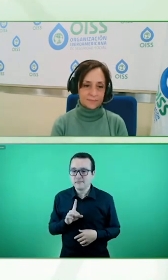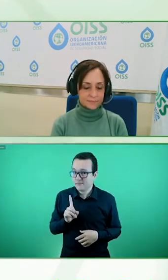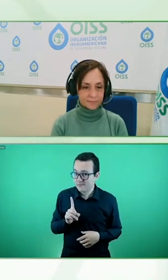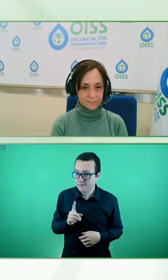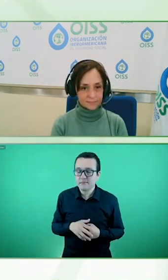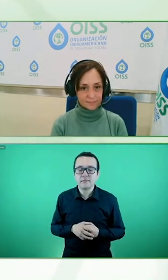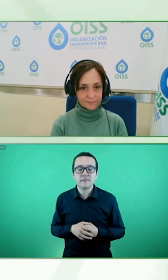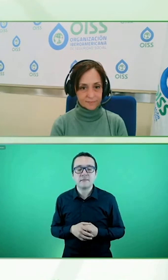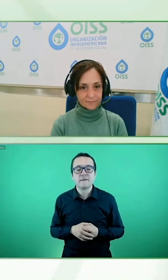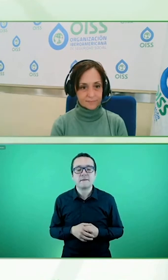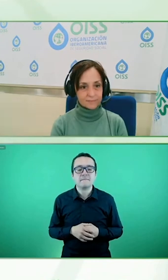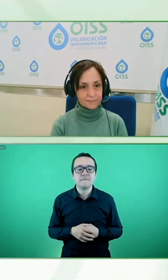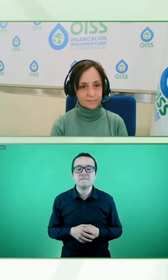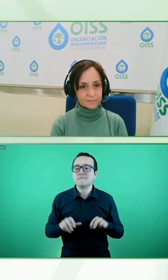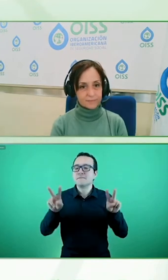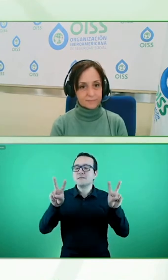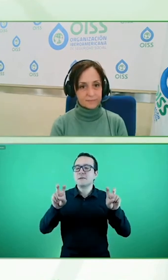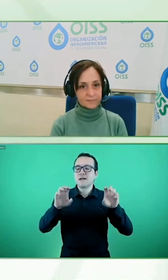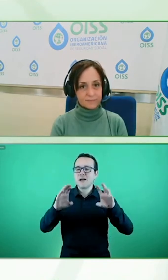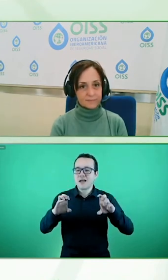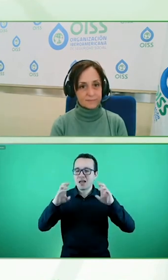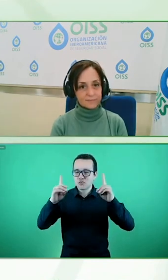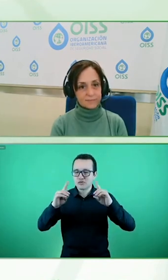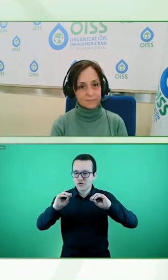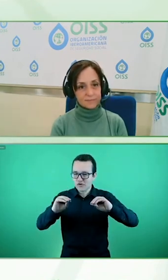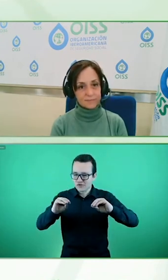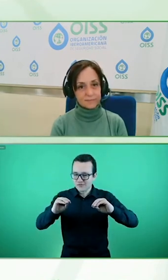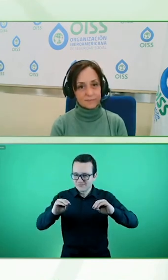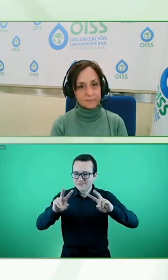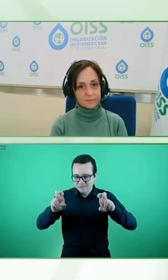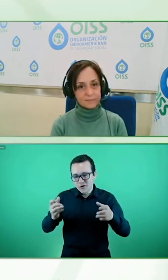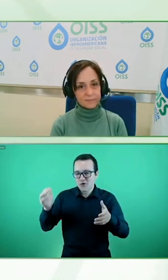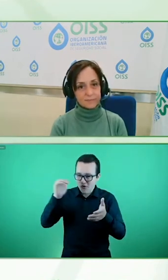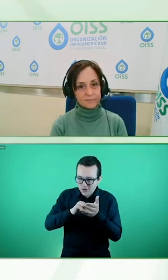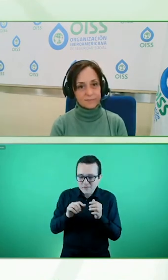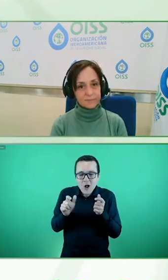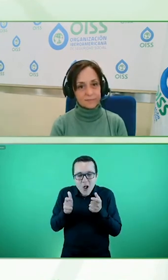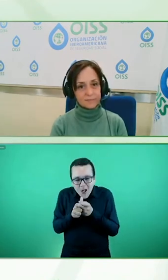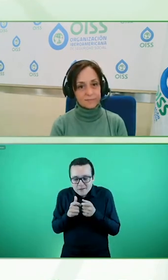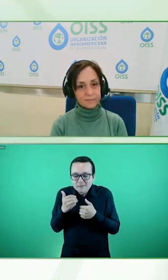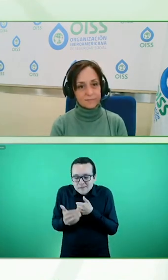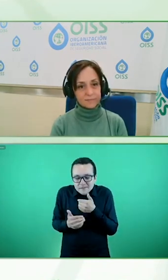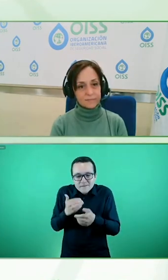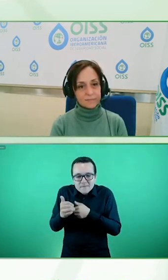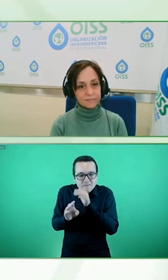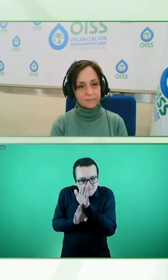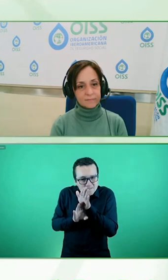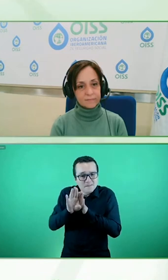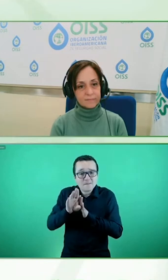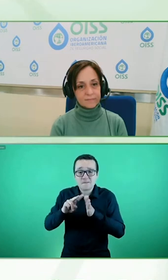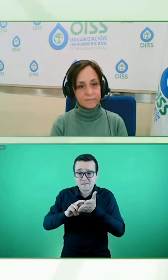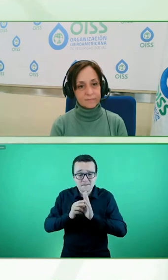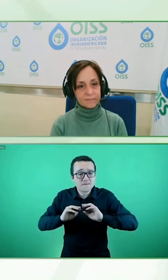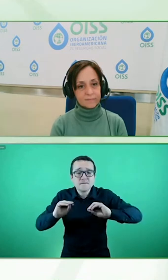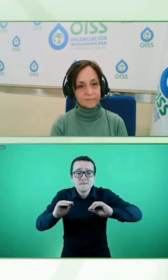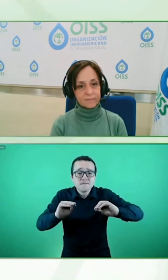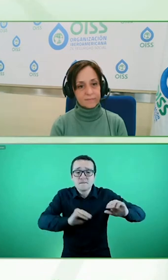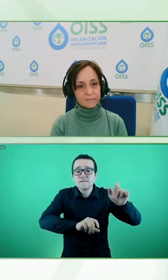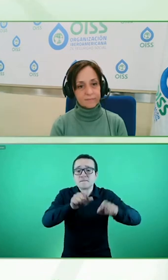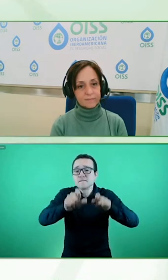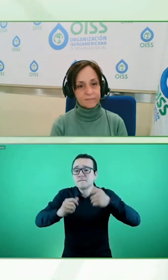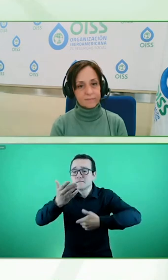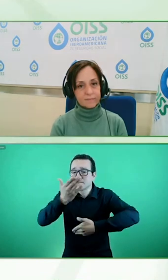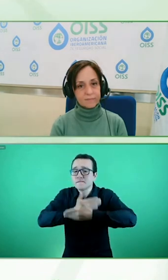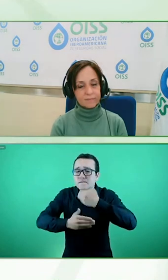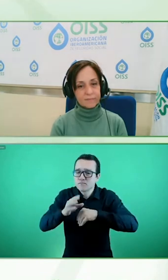de vuelta junto con el Banco de la Microdesarrollo estamos formando a personas con discapacidad en tecnología y como